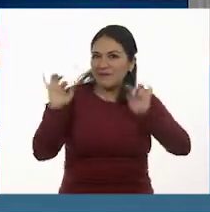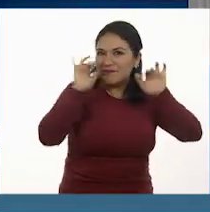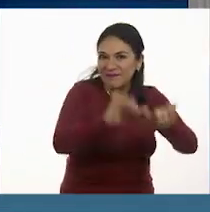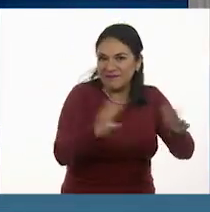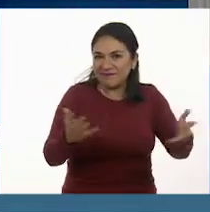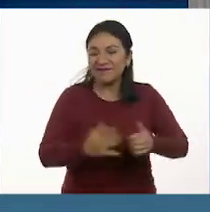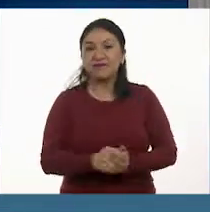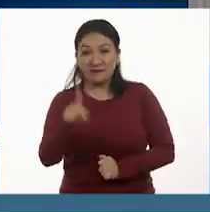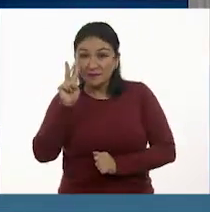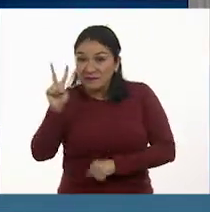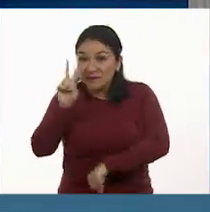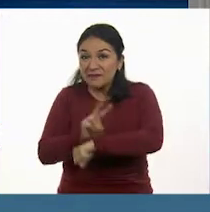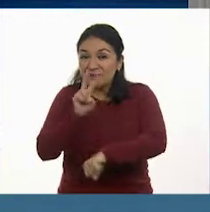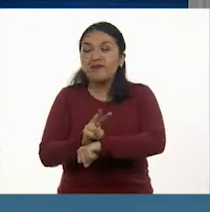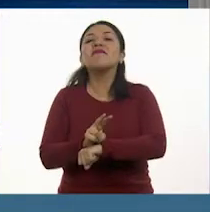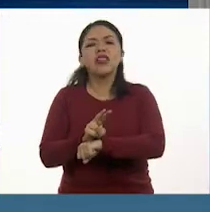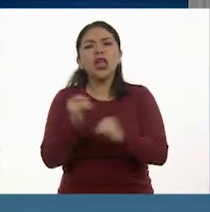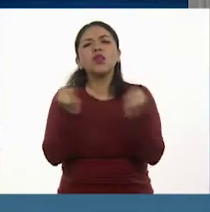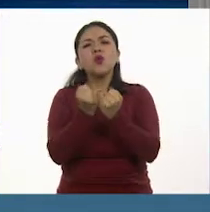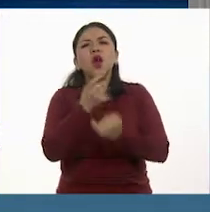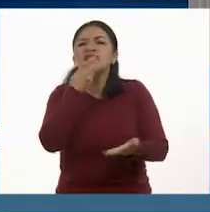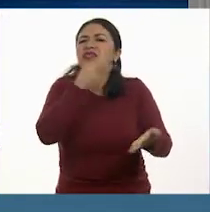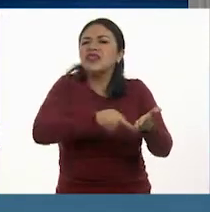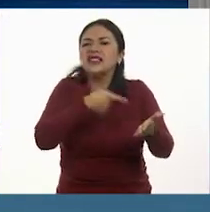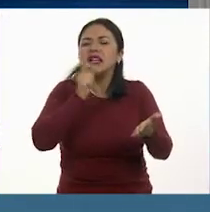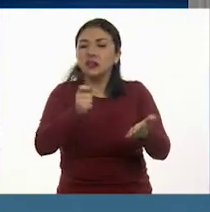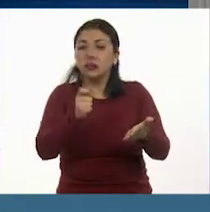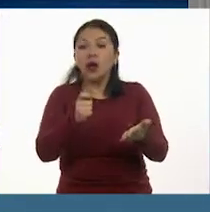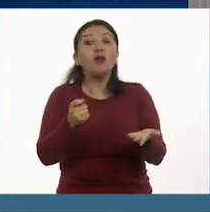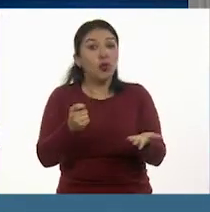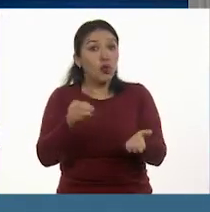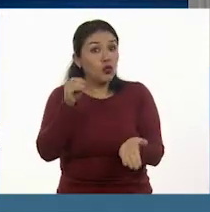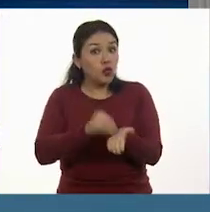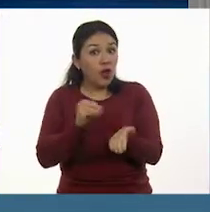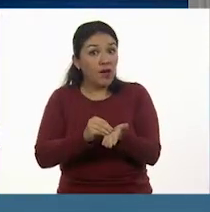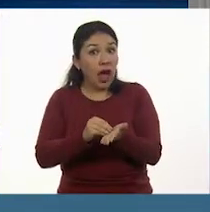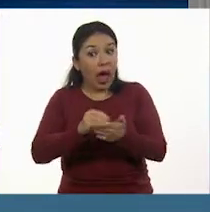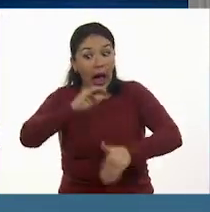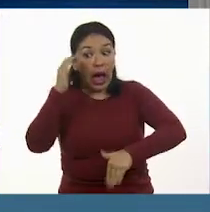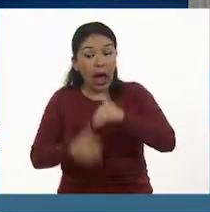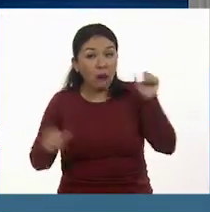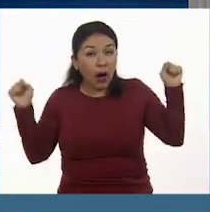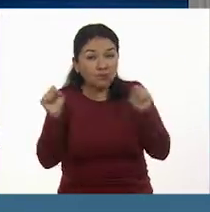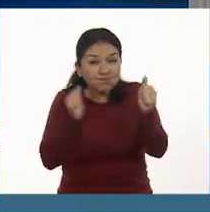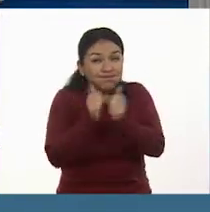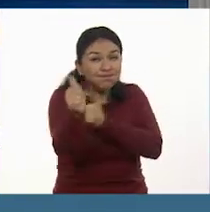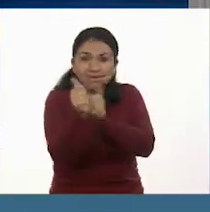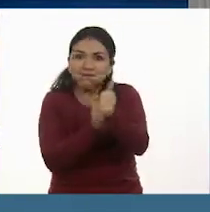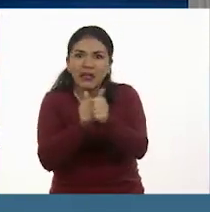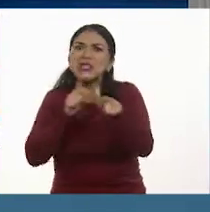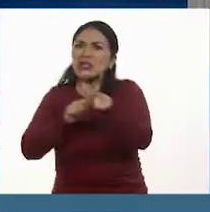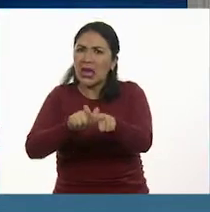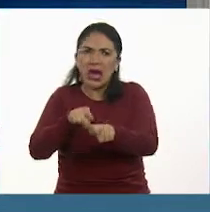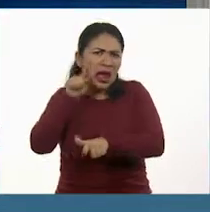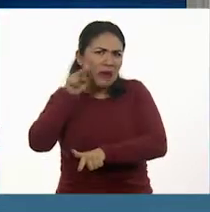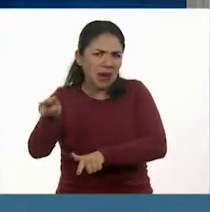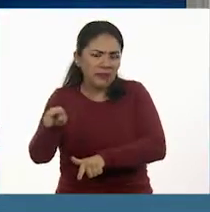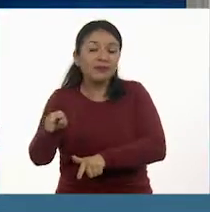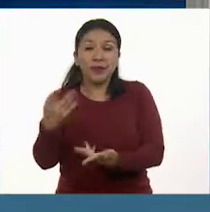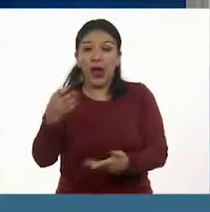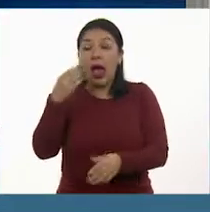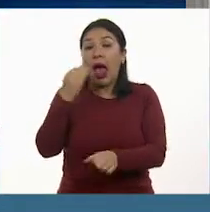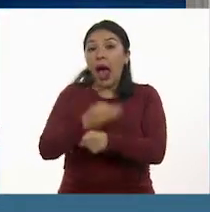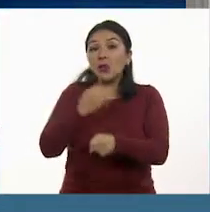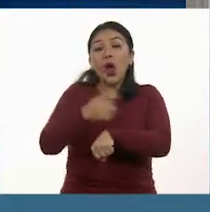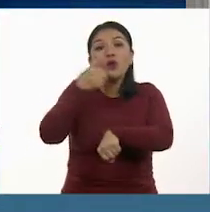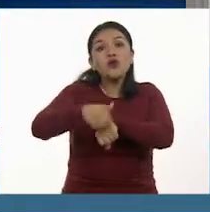Además, si se fijan, también se menciona que todavía no ha terminado la carrera. Por lo que los datos de la localización